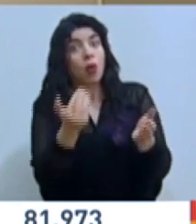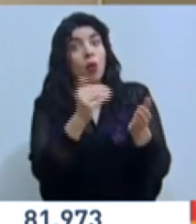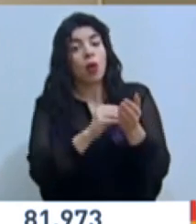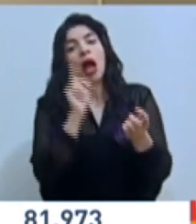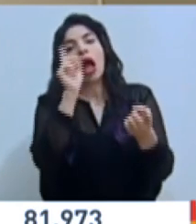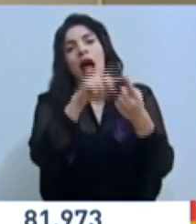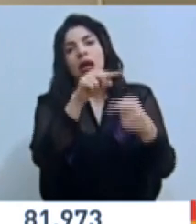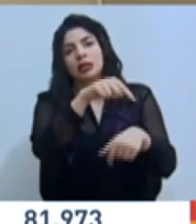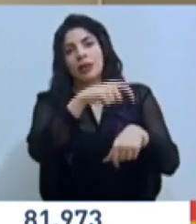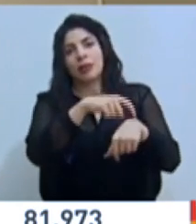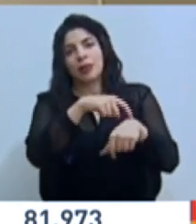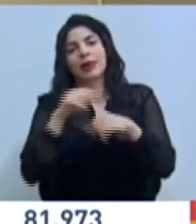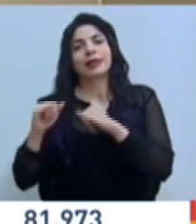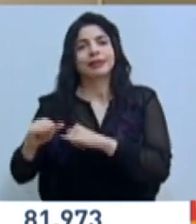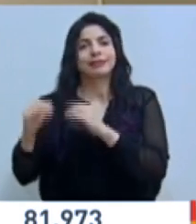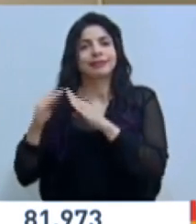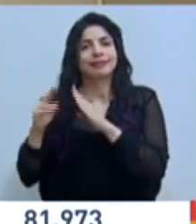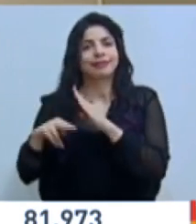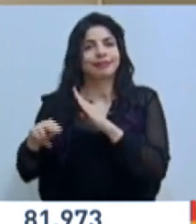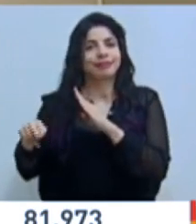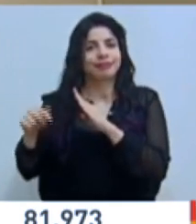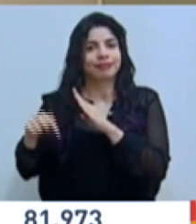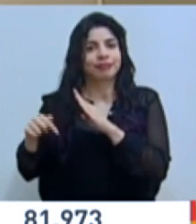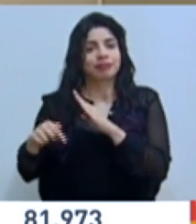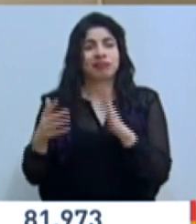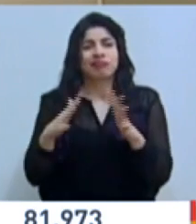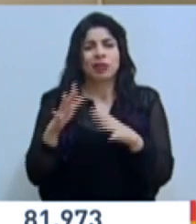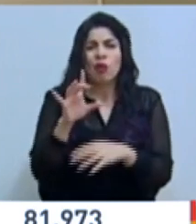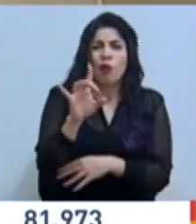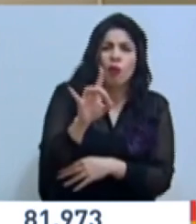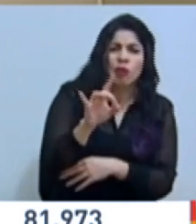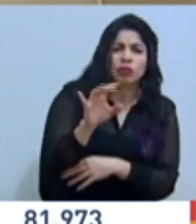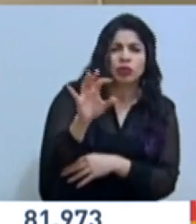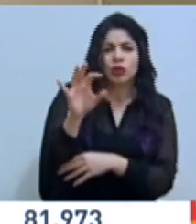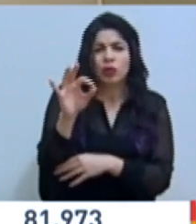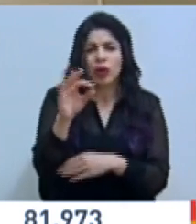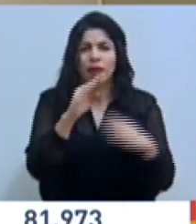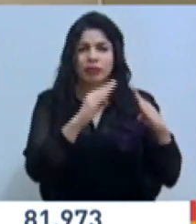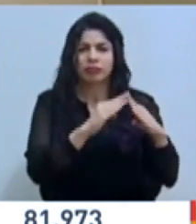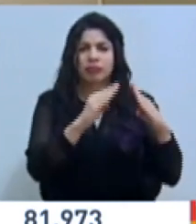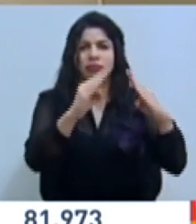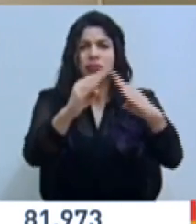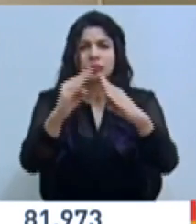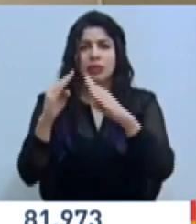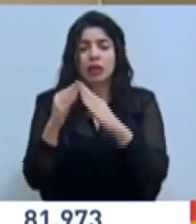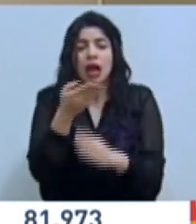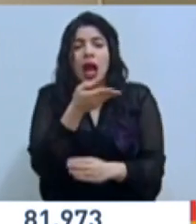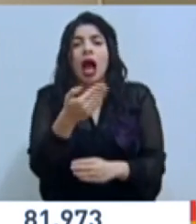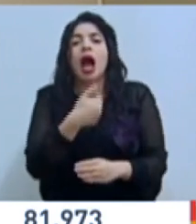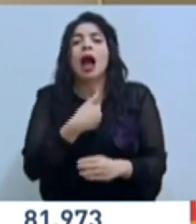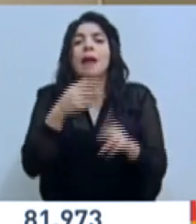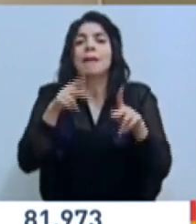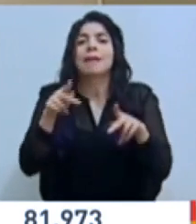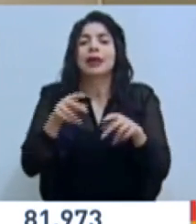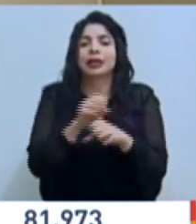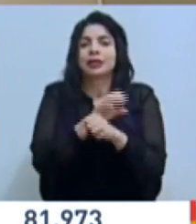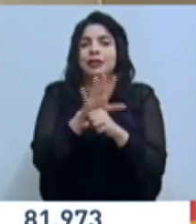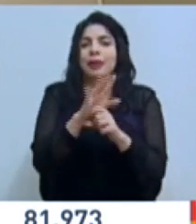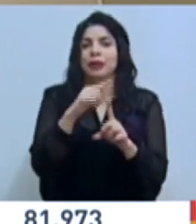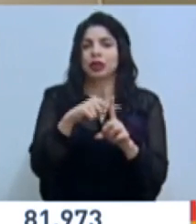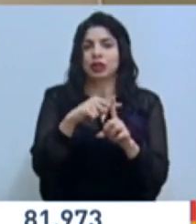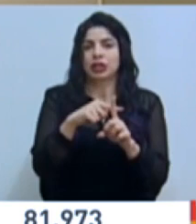Además, atendemos en cerca de 8 o 9 alojamientos personas positivas, en este momento